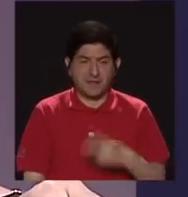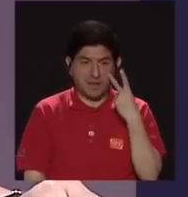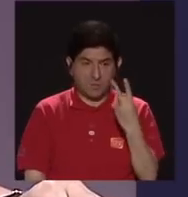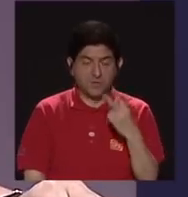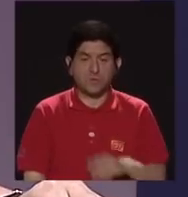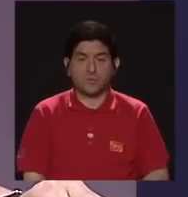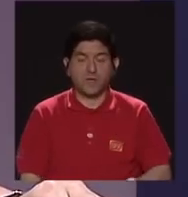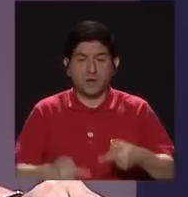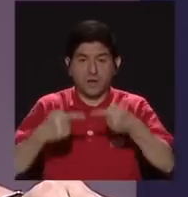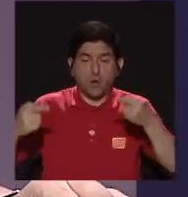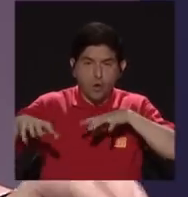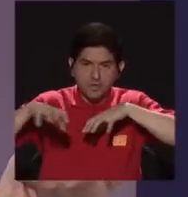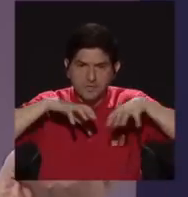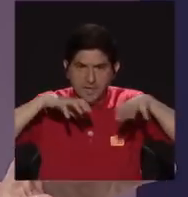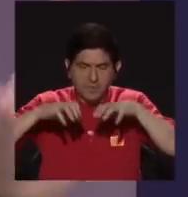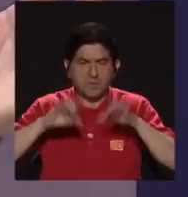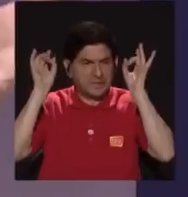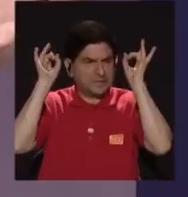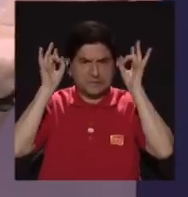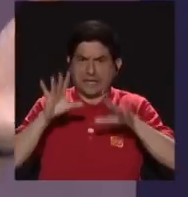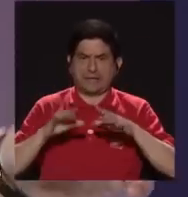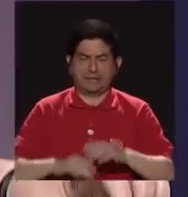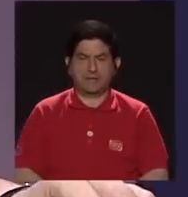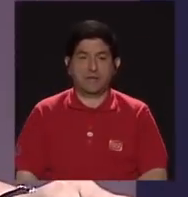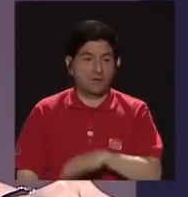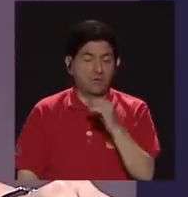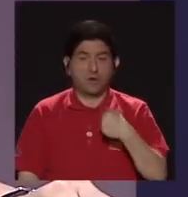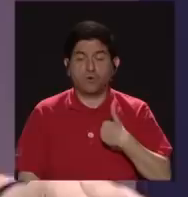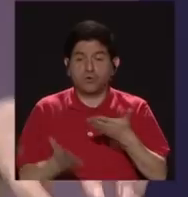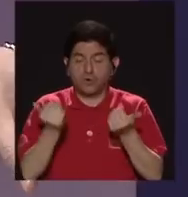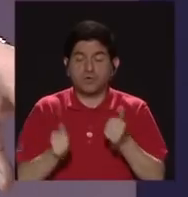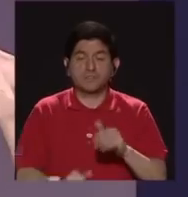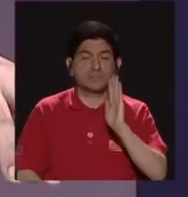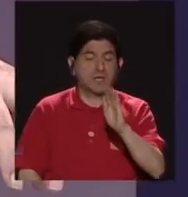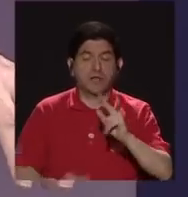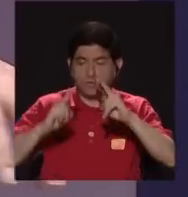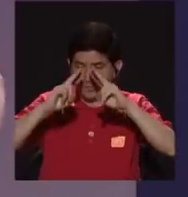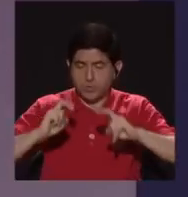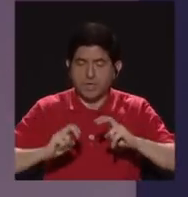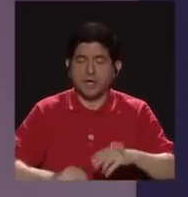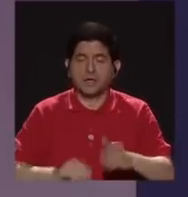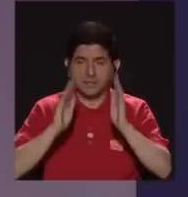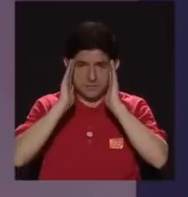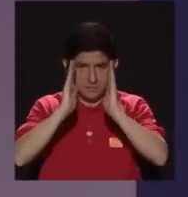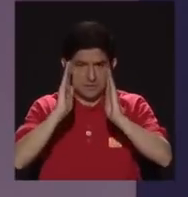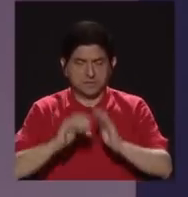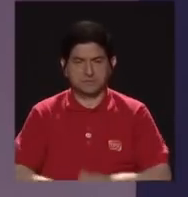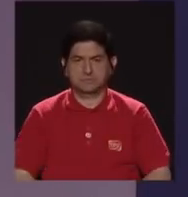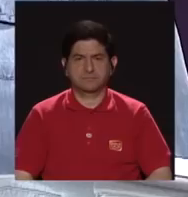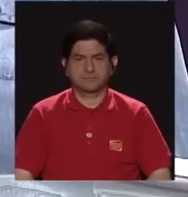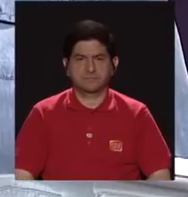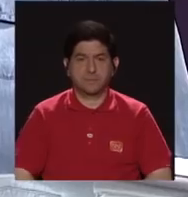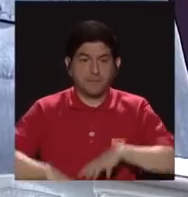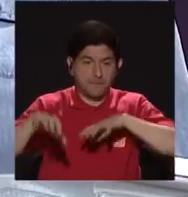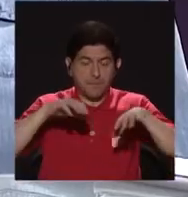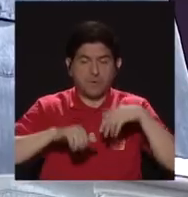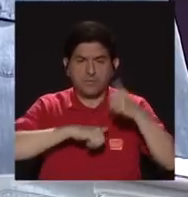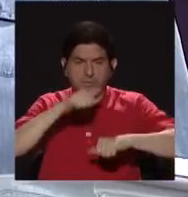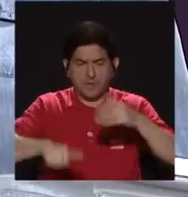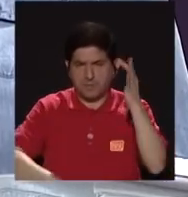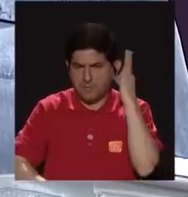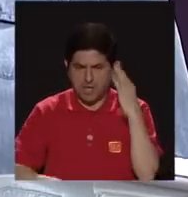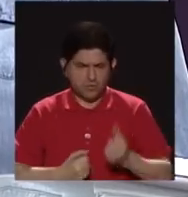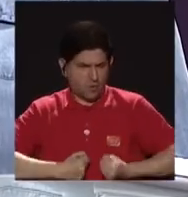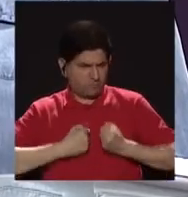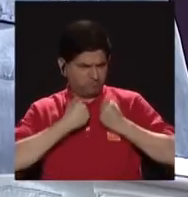contramovimiento terrible? O sea, o tal vez me gustaría escuchar su lectura. en la medida que los movimientos feministas nos